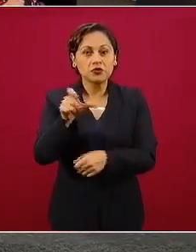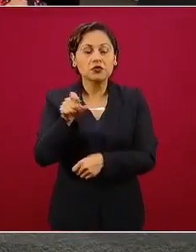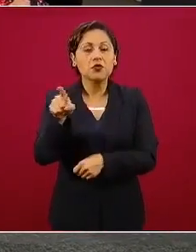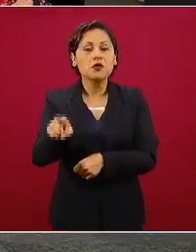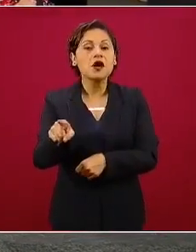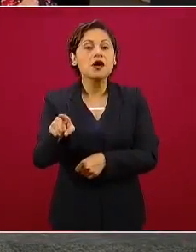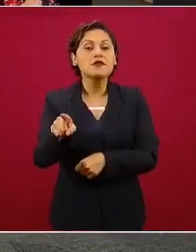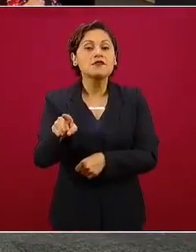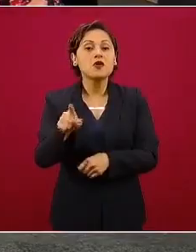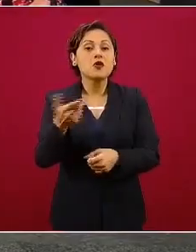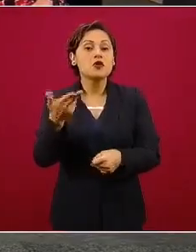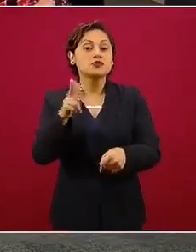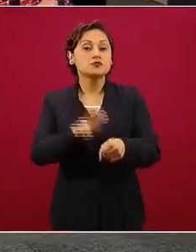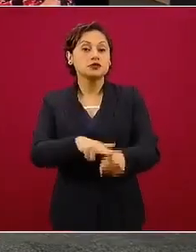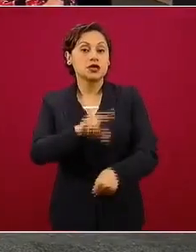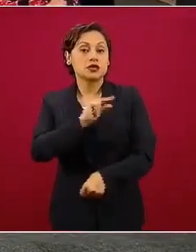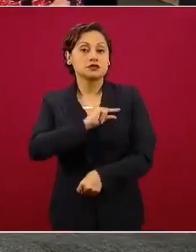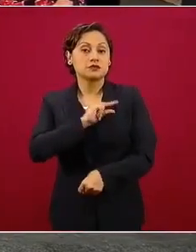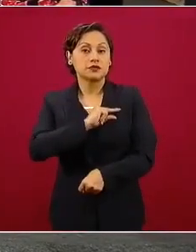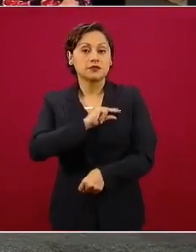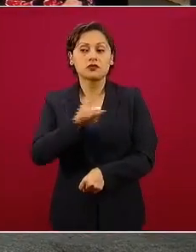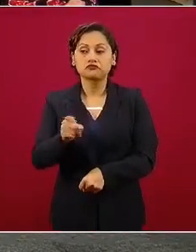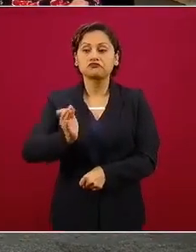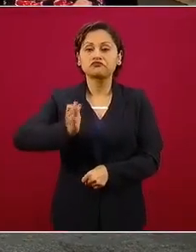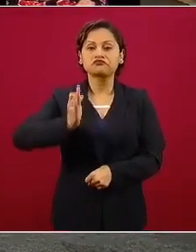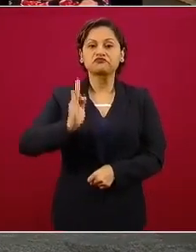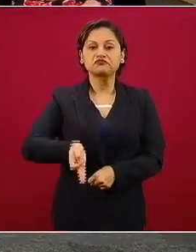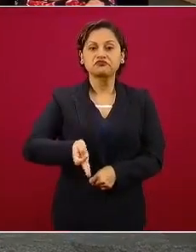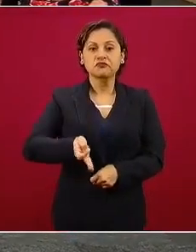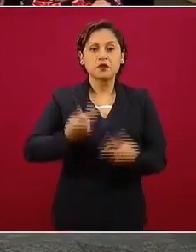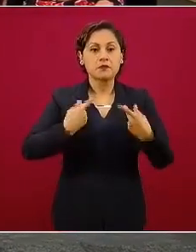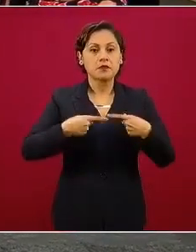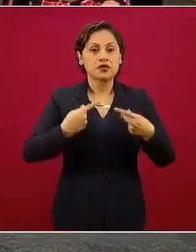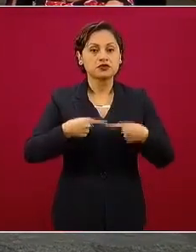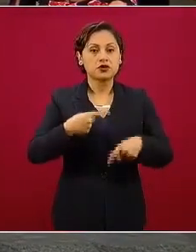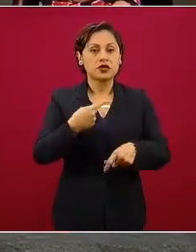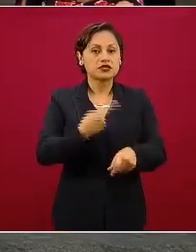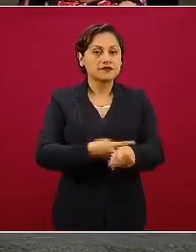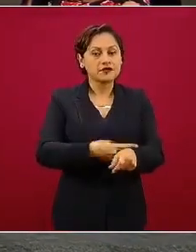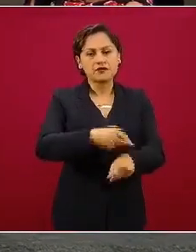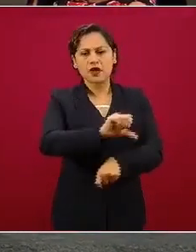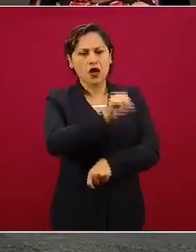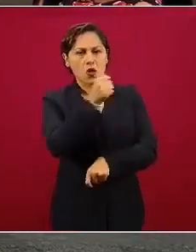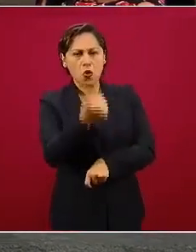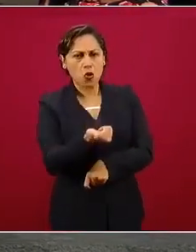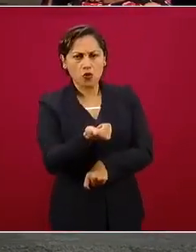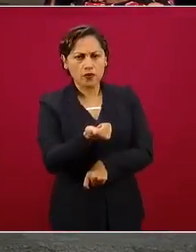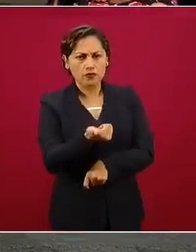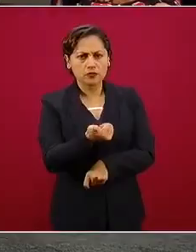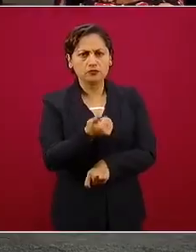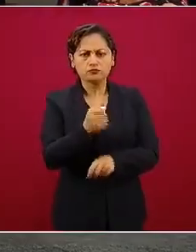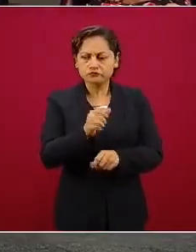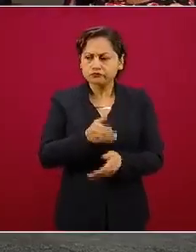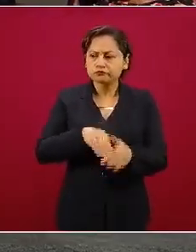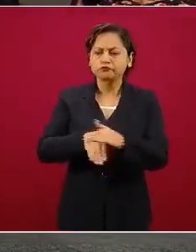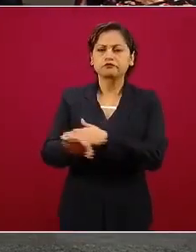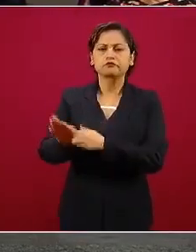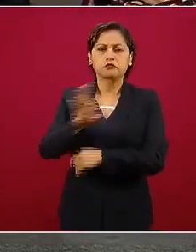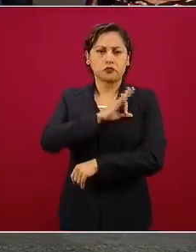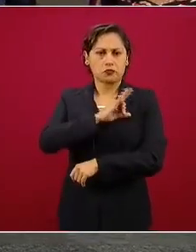pacientes no COVID y se pudiera utilizar